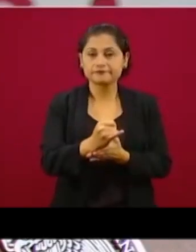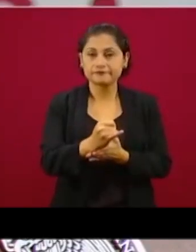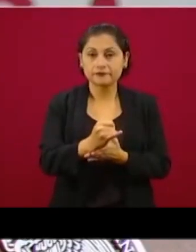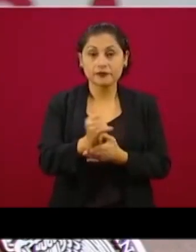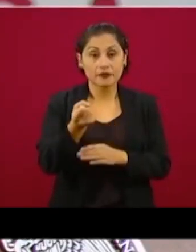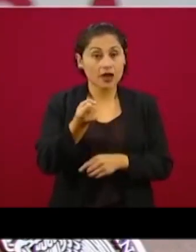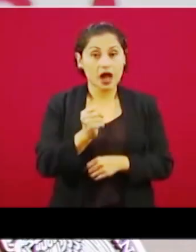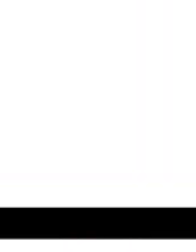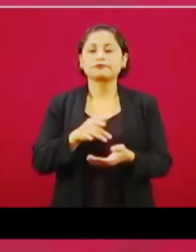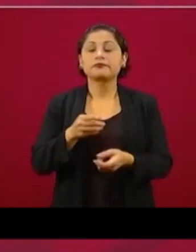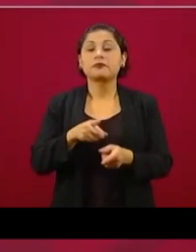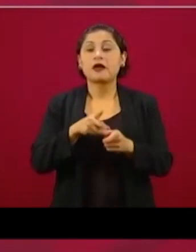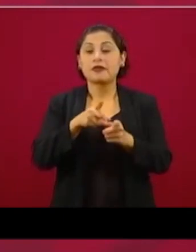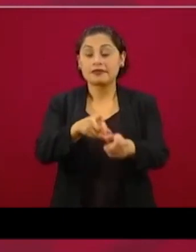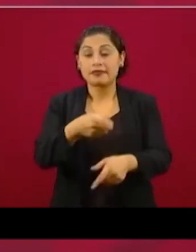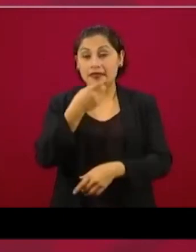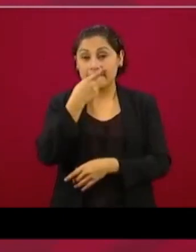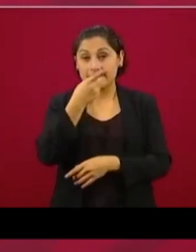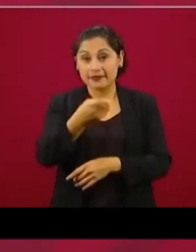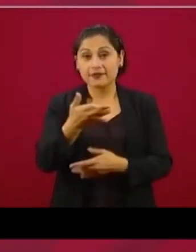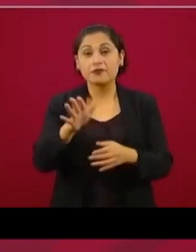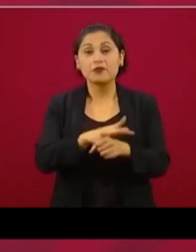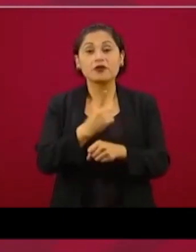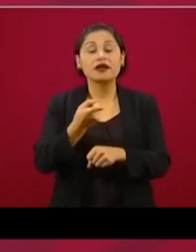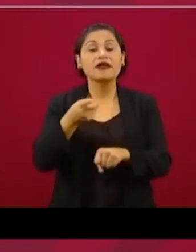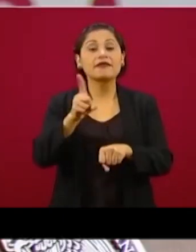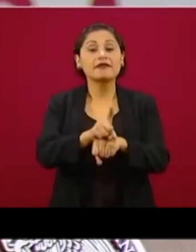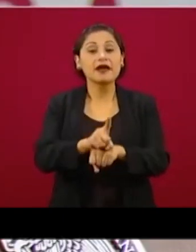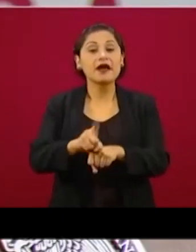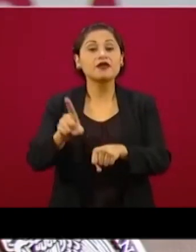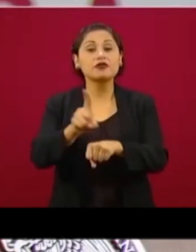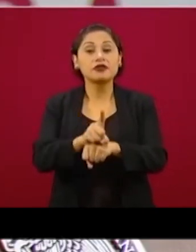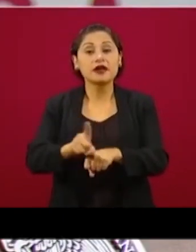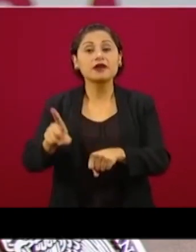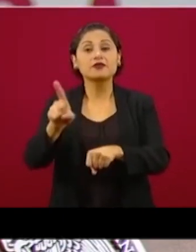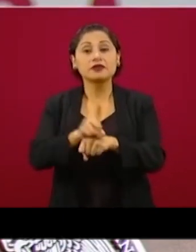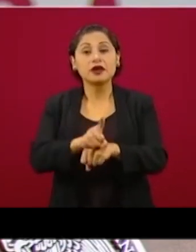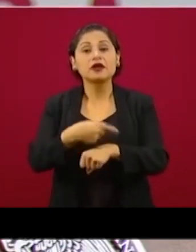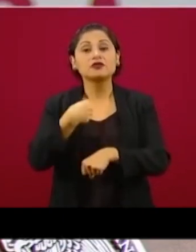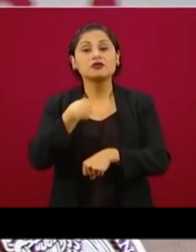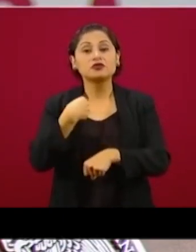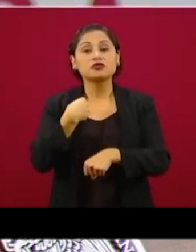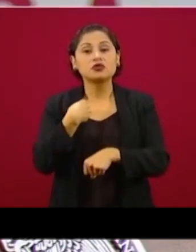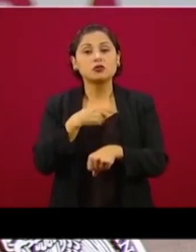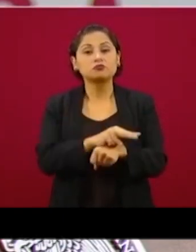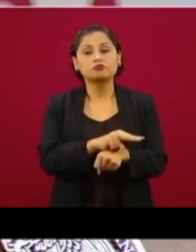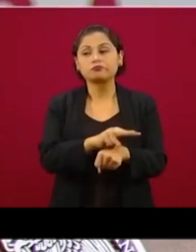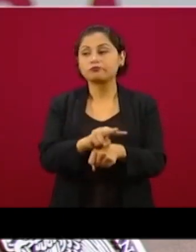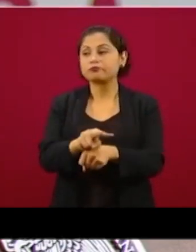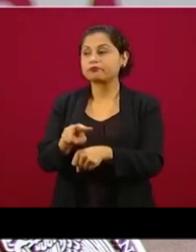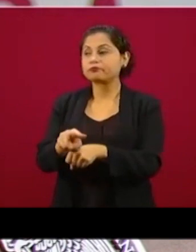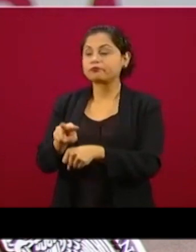necesario, todos los días estoy pendiente de que no haya abusos,